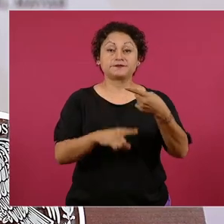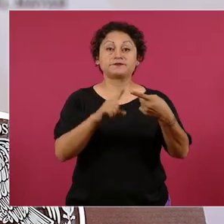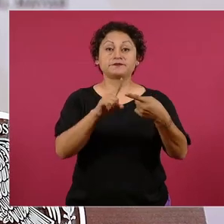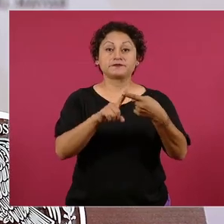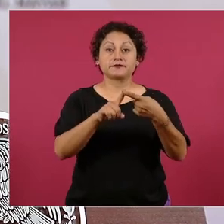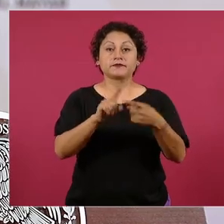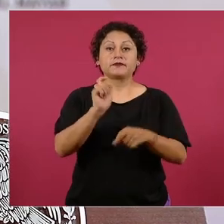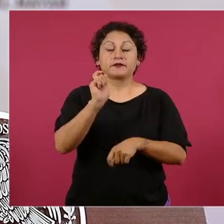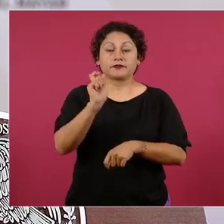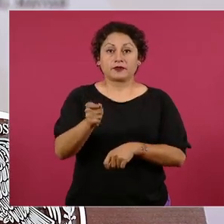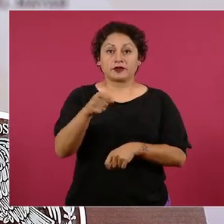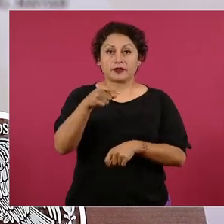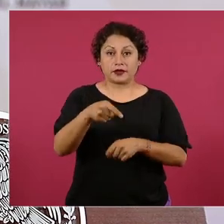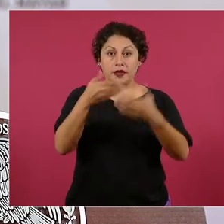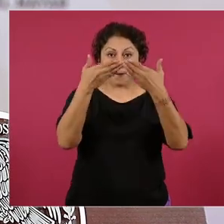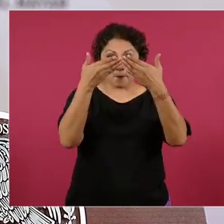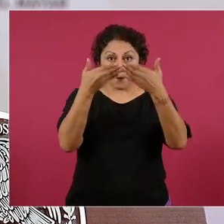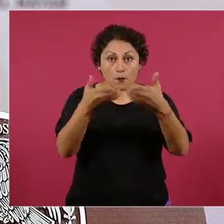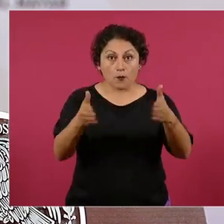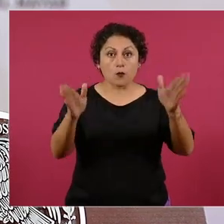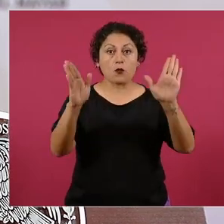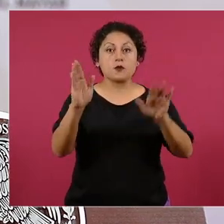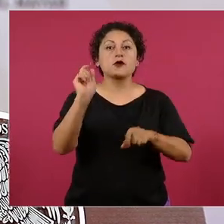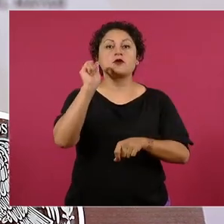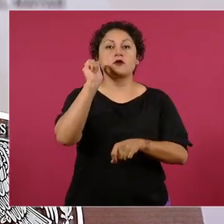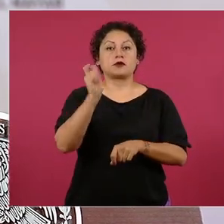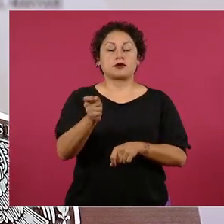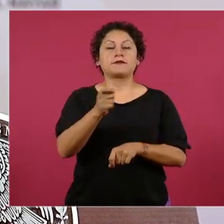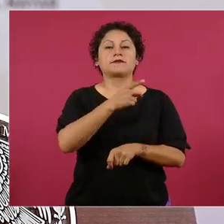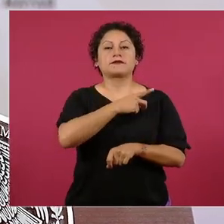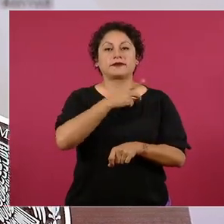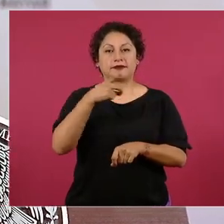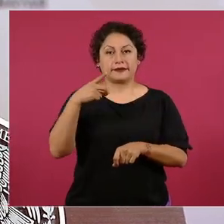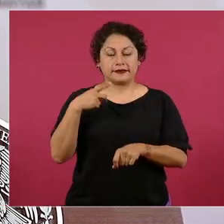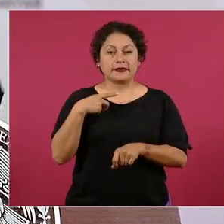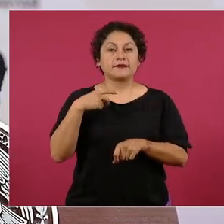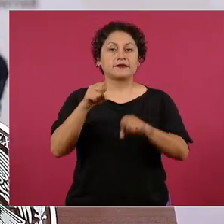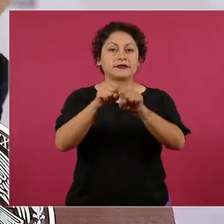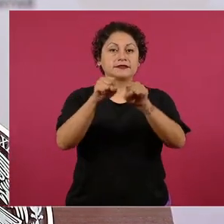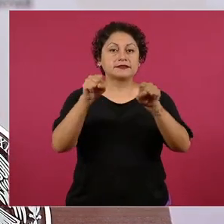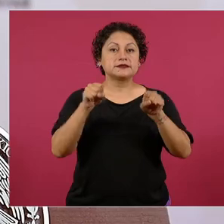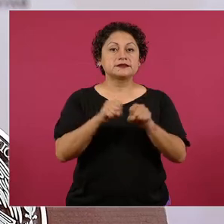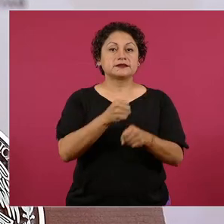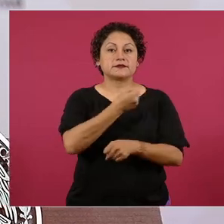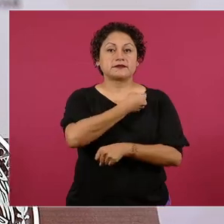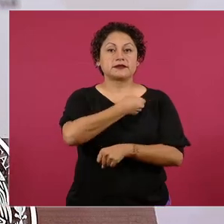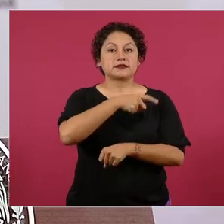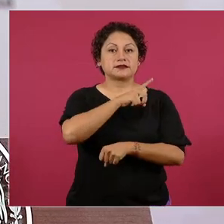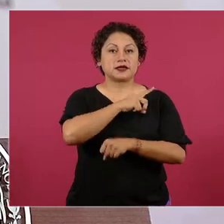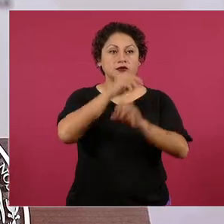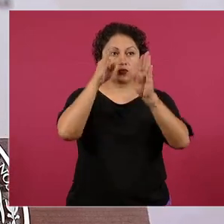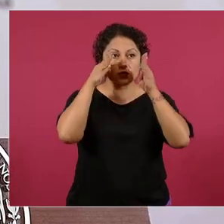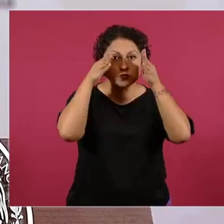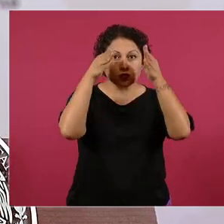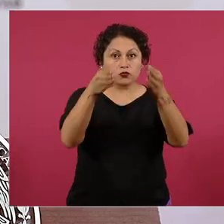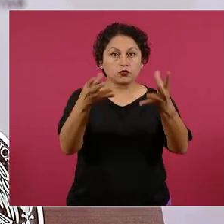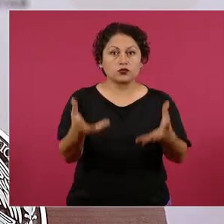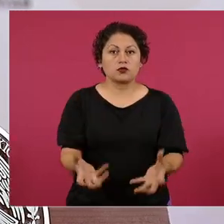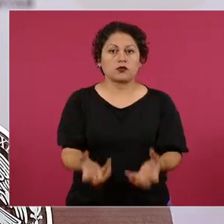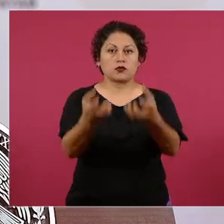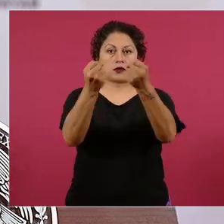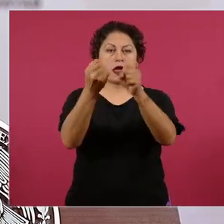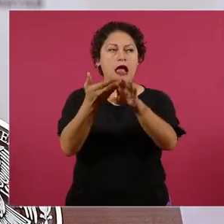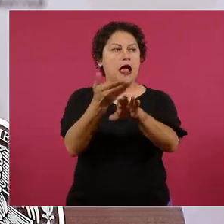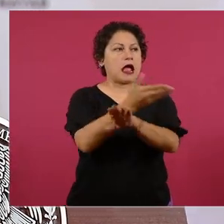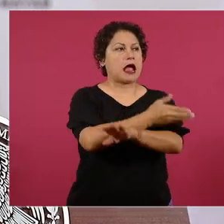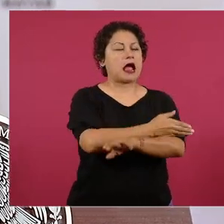fortalecimiento de lo público es recuperar la rectoría de los sistemas de salud en tres áreas que son fundamentales y que se privatizaron por completo